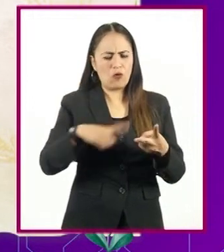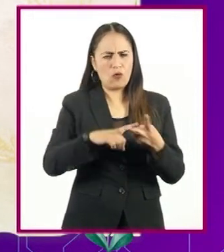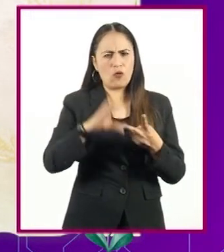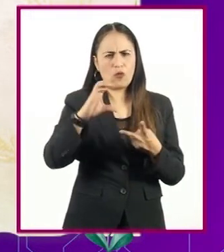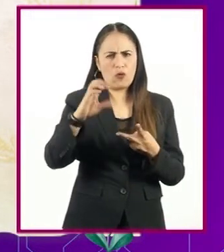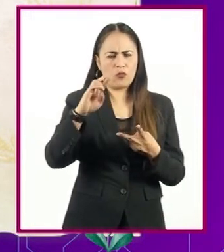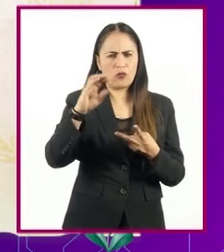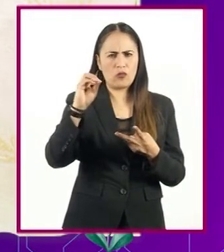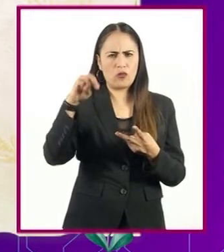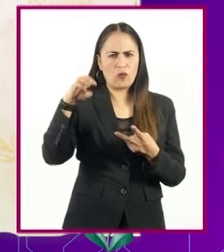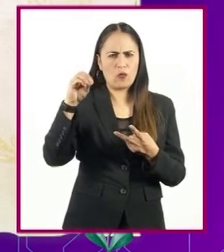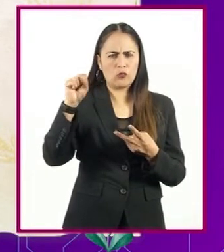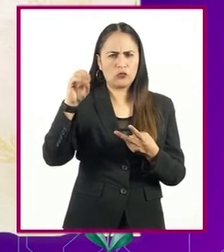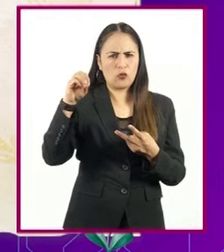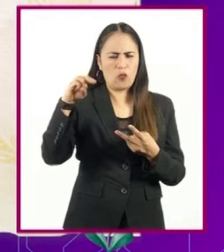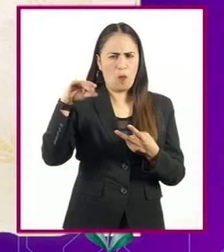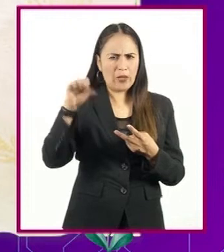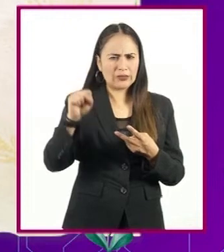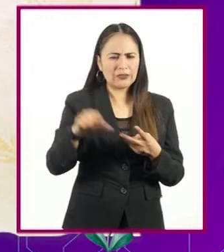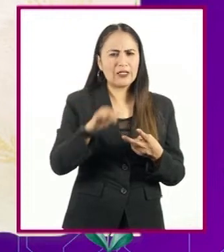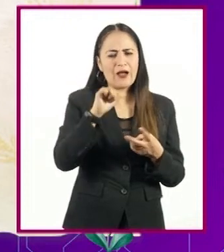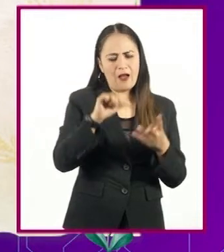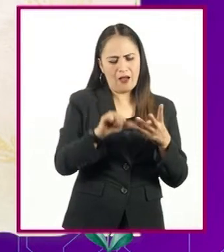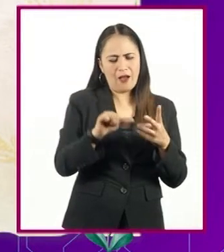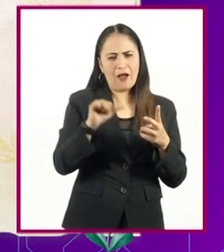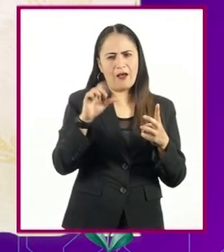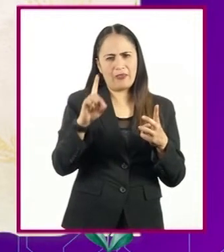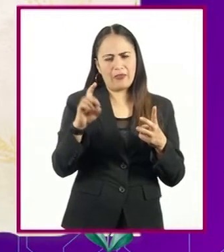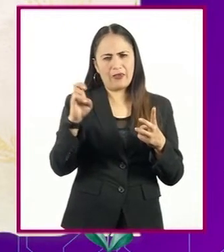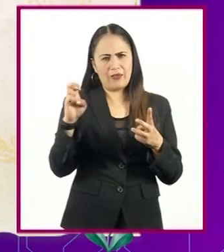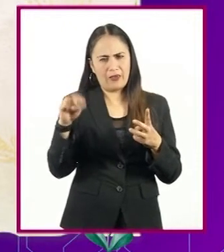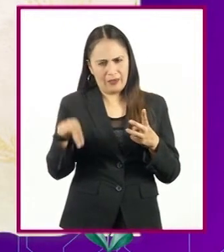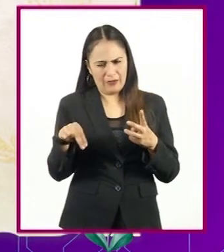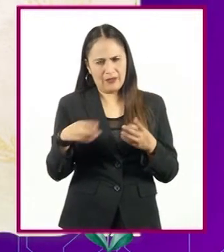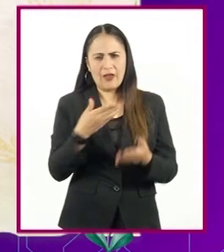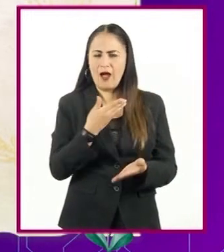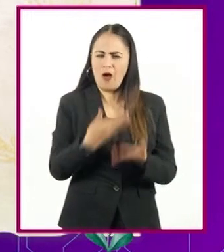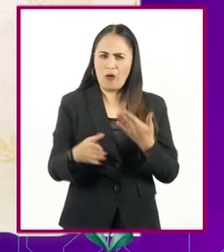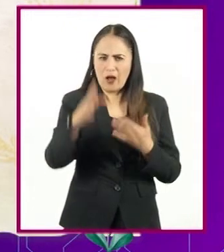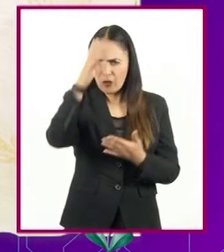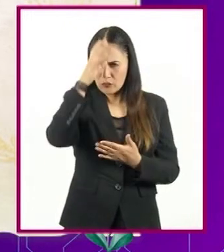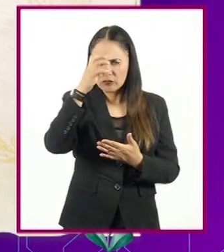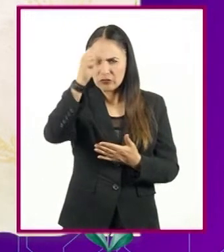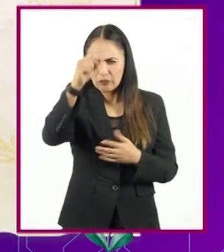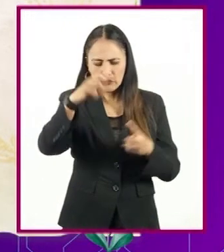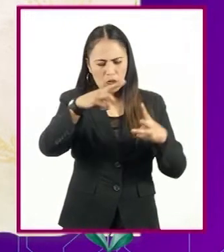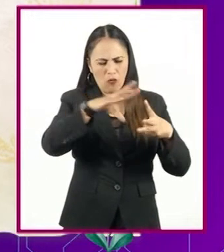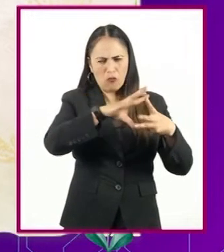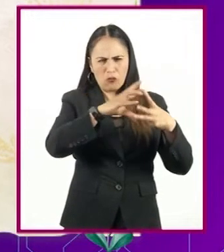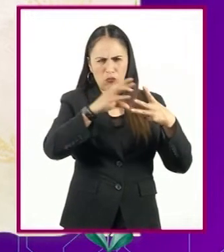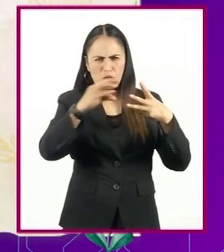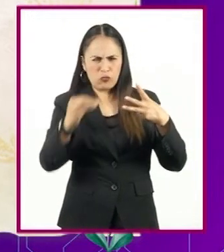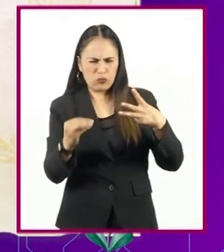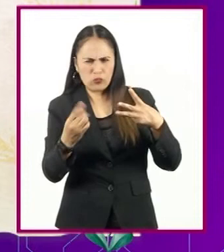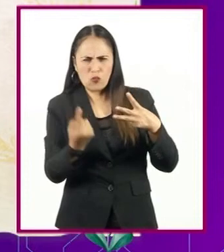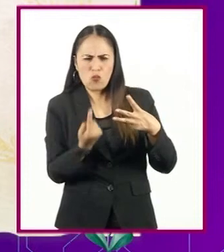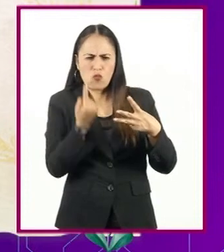Ahora, el concepto que proponemos está relacionado con estas palabras. ¿Imaginas cuál es?